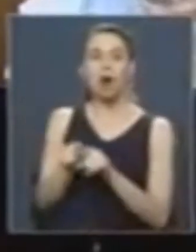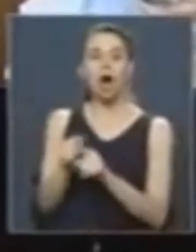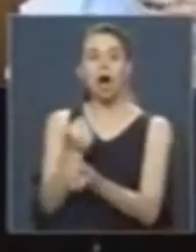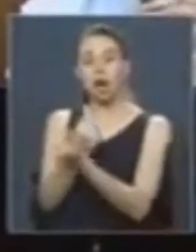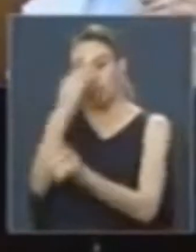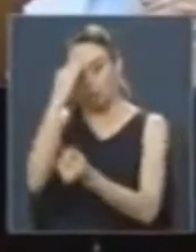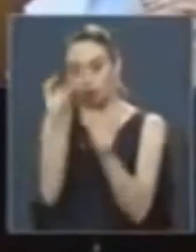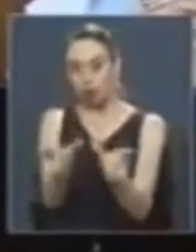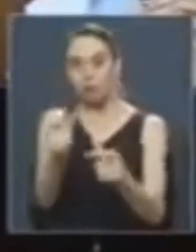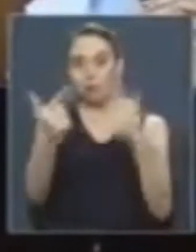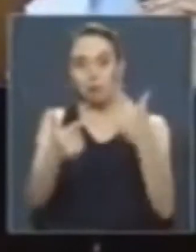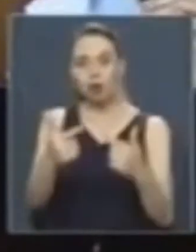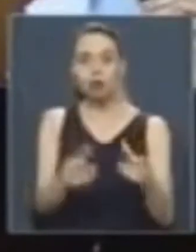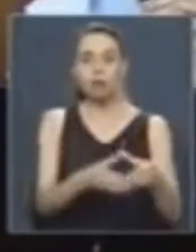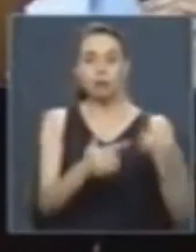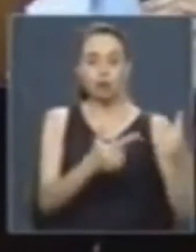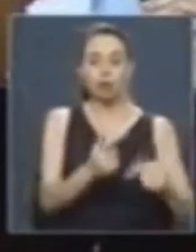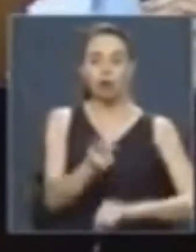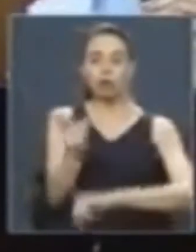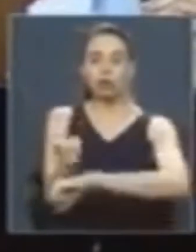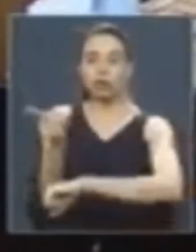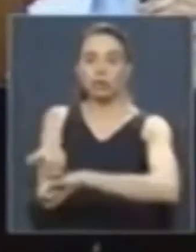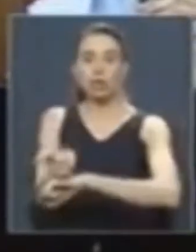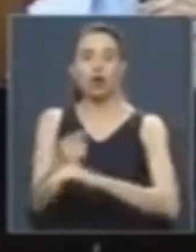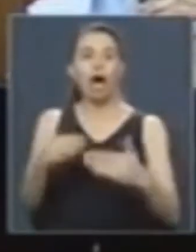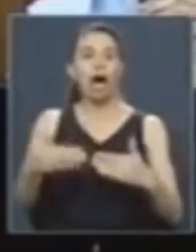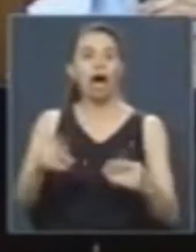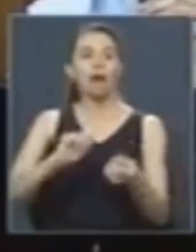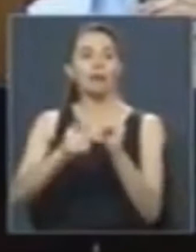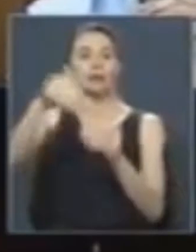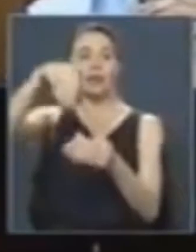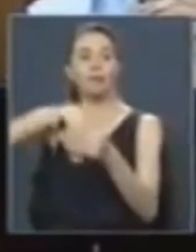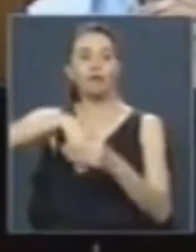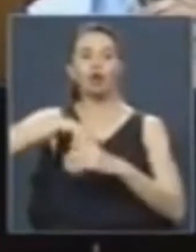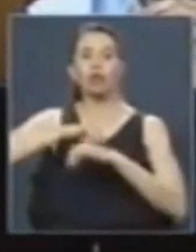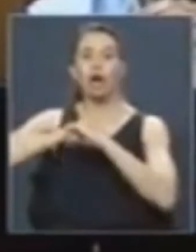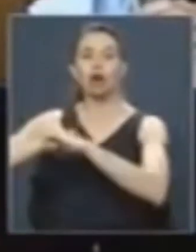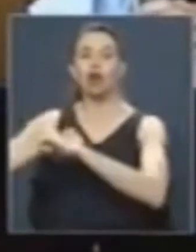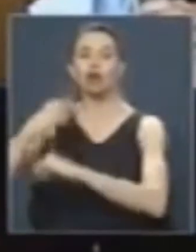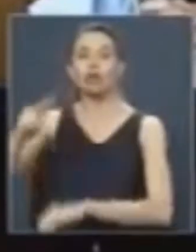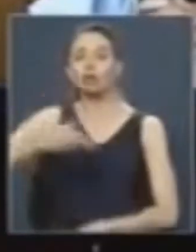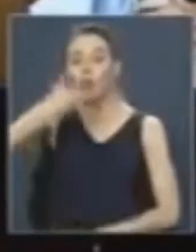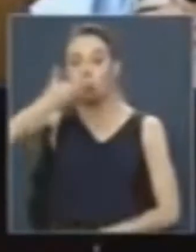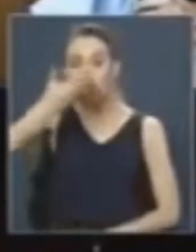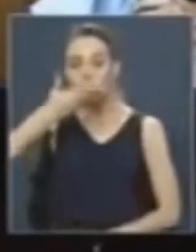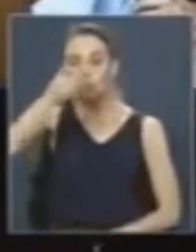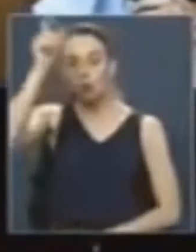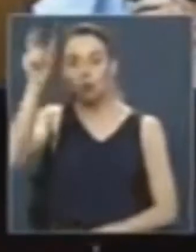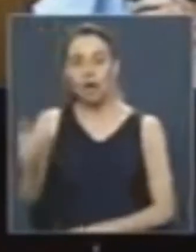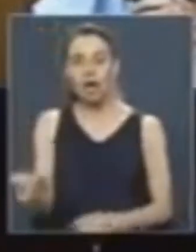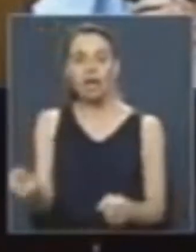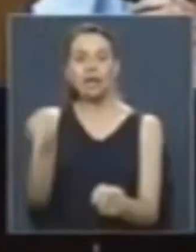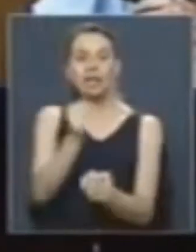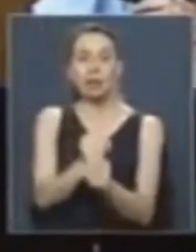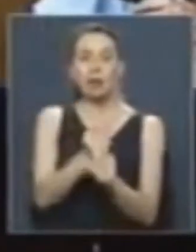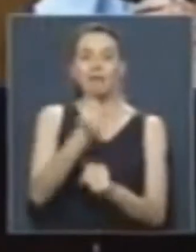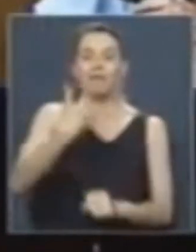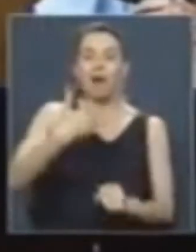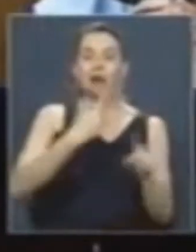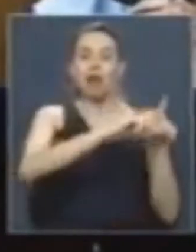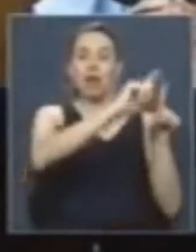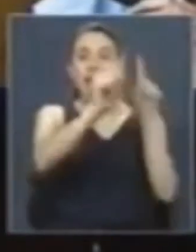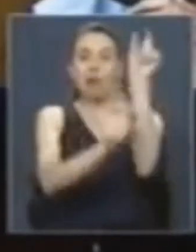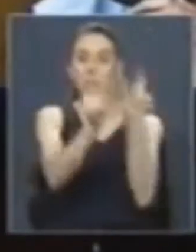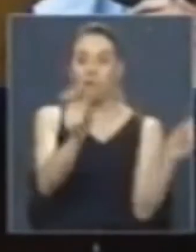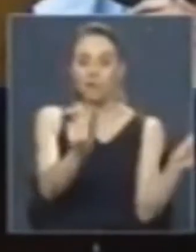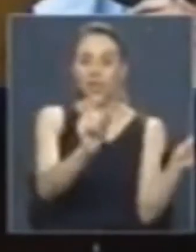al que la instrucción de partido en ocasiones lo lleva incluso a votar contra su propio discurso, al que reemplazó la valoración de la diferencia